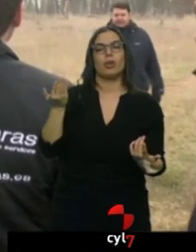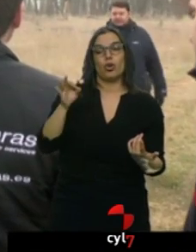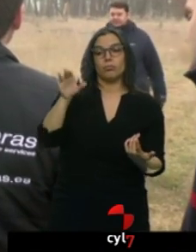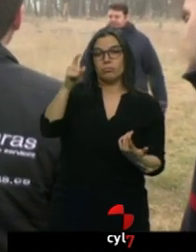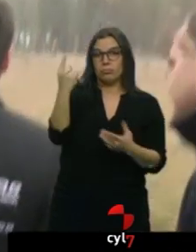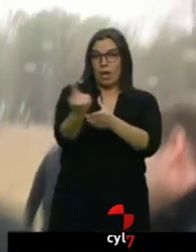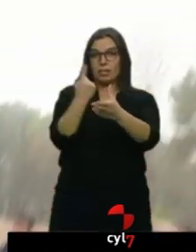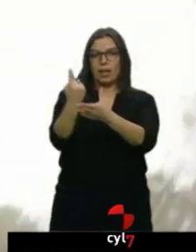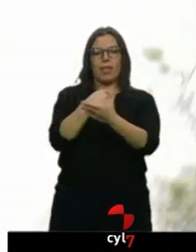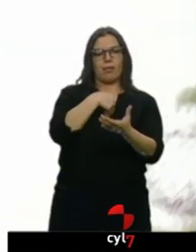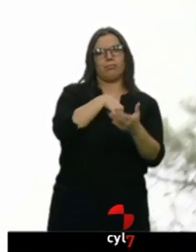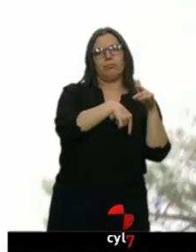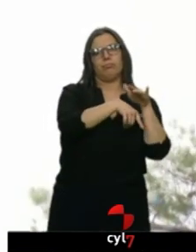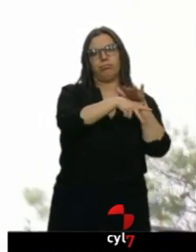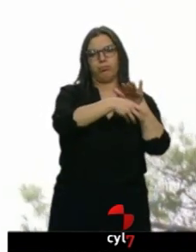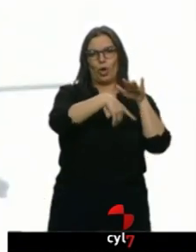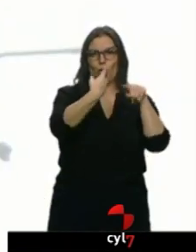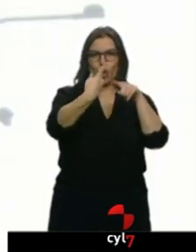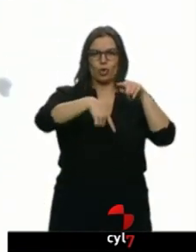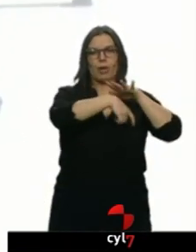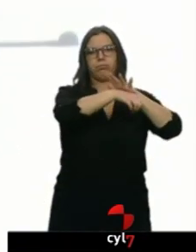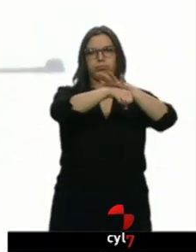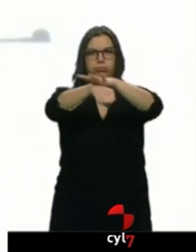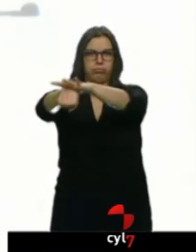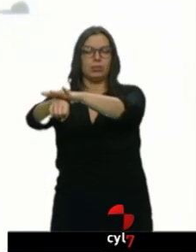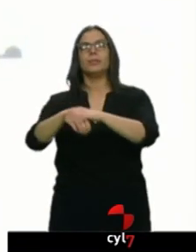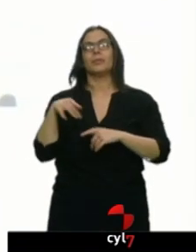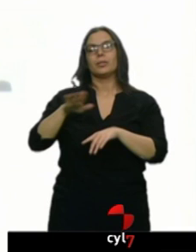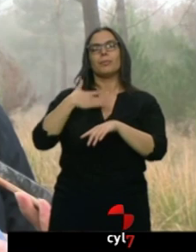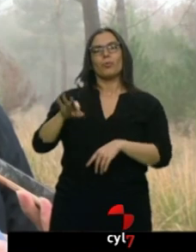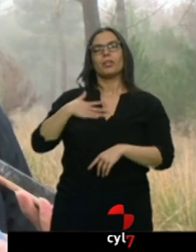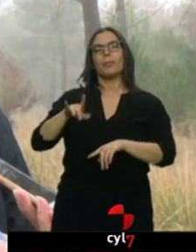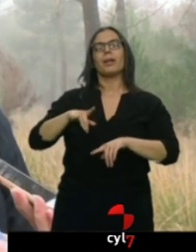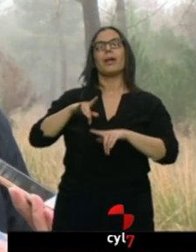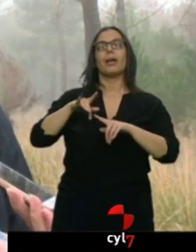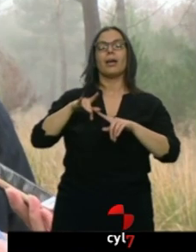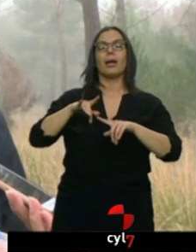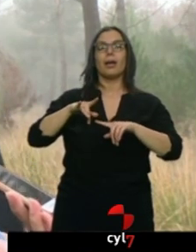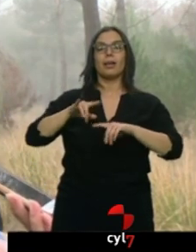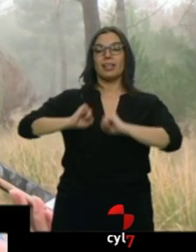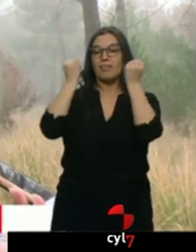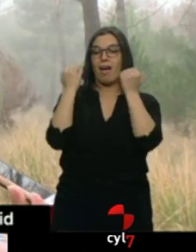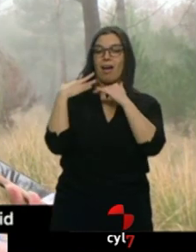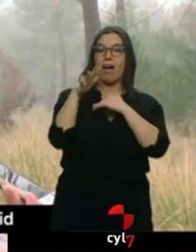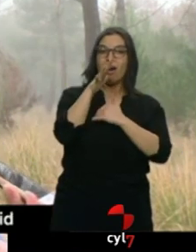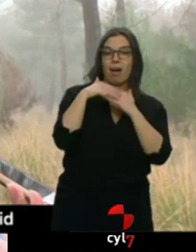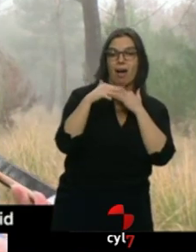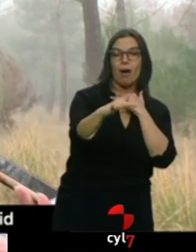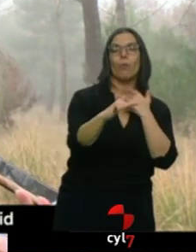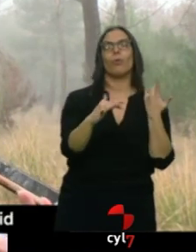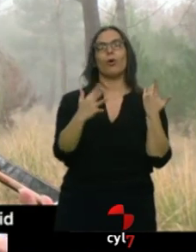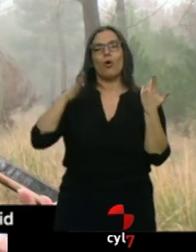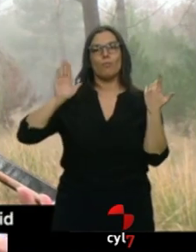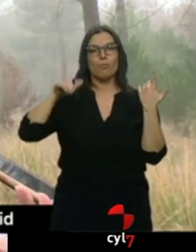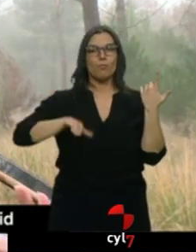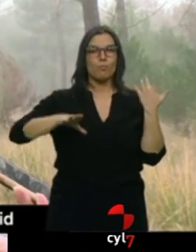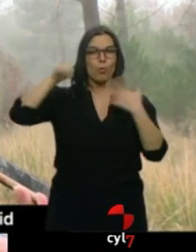posibilidad de realizar rescates acuáticos en montaña o en la gestión de incendios. Cualquier revisión de que haya que hacer una